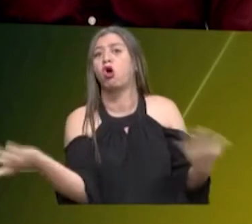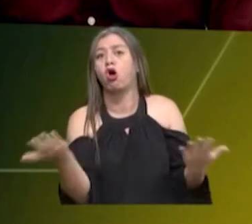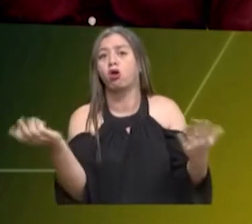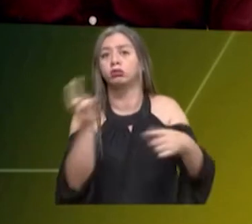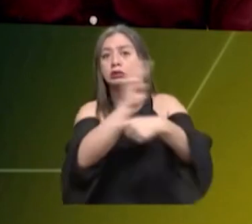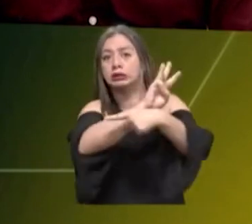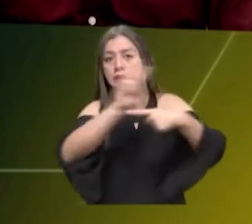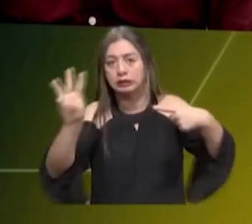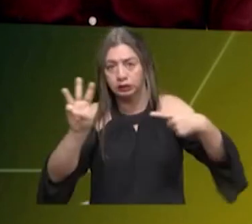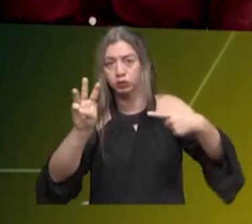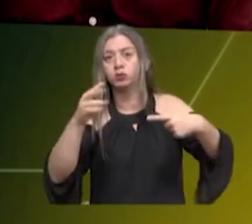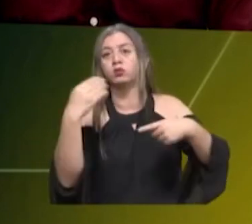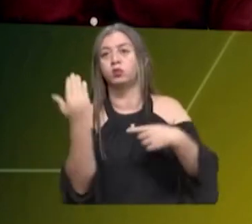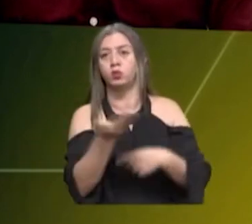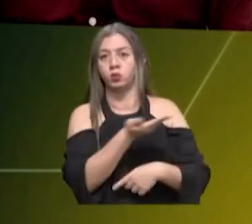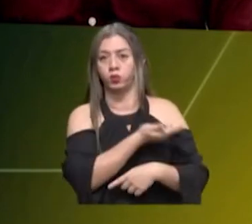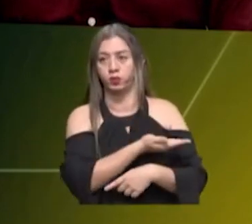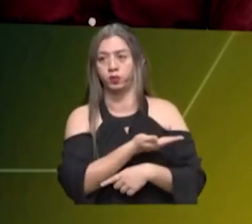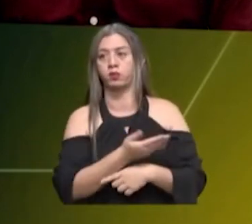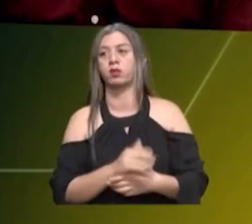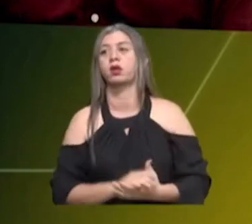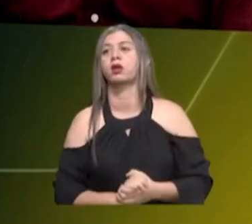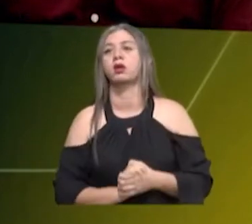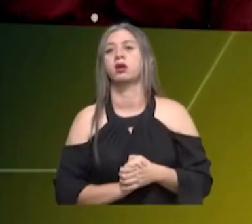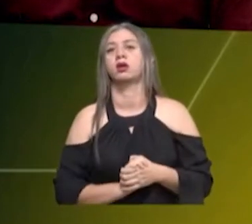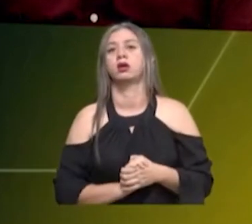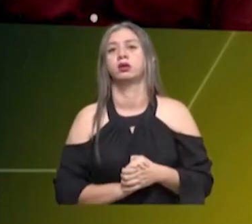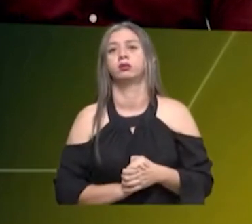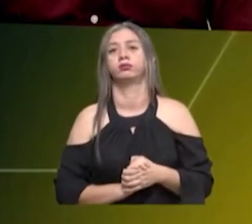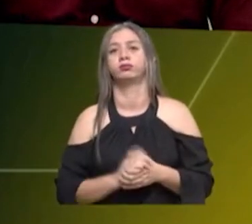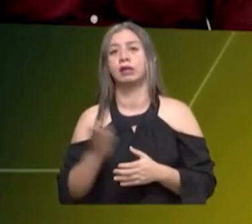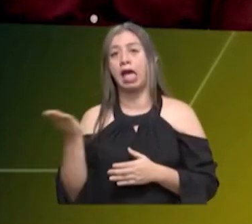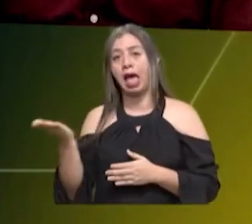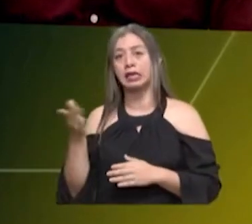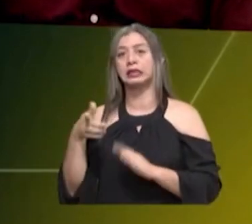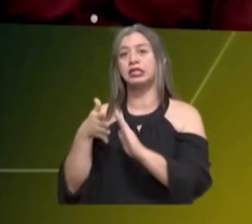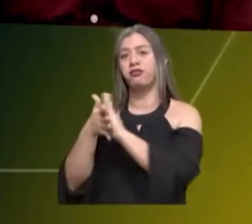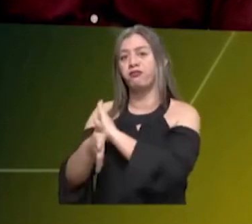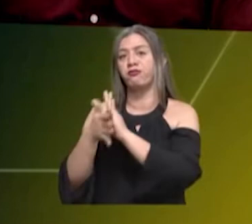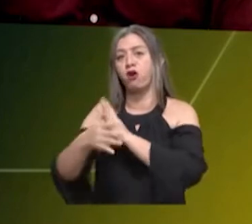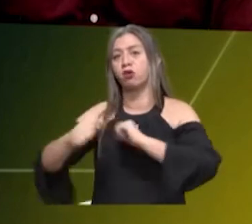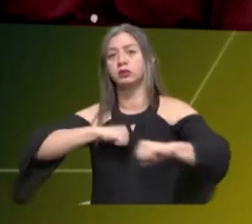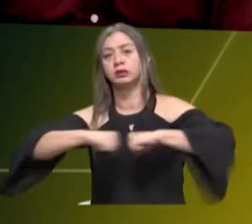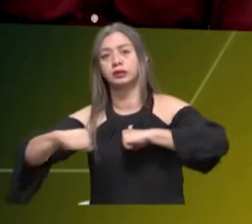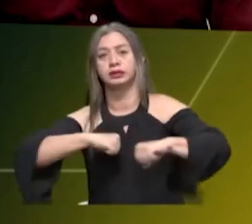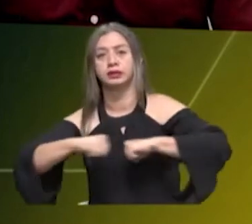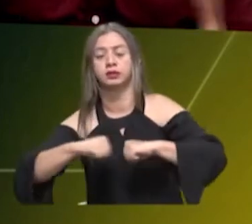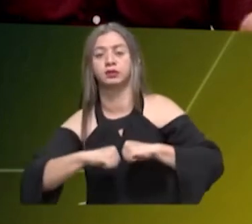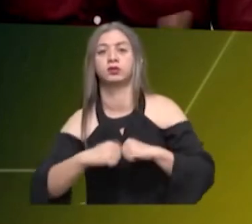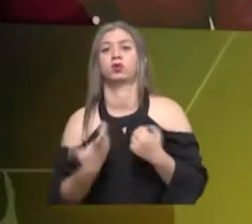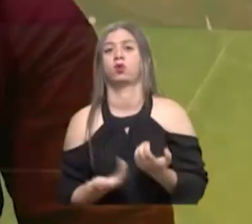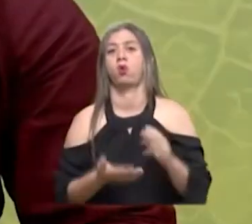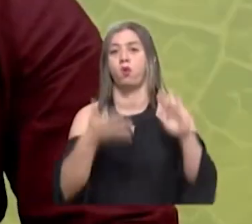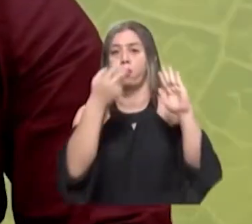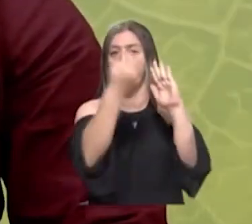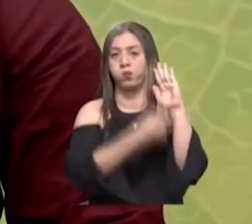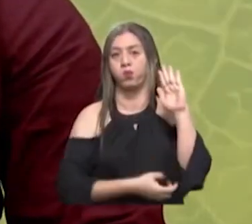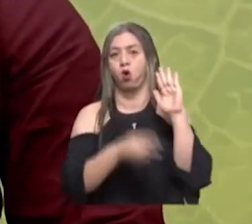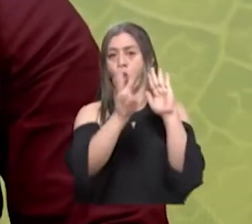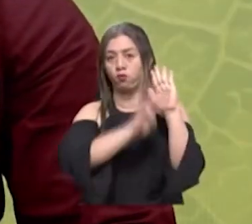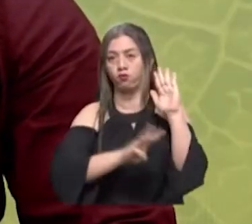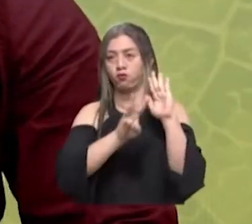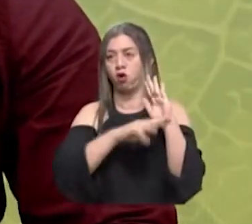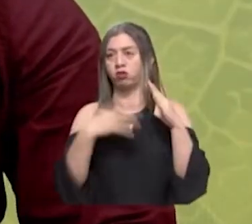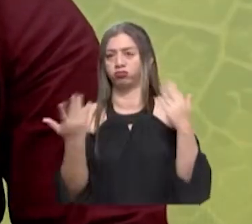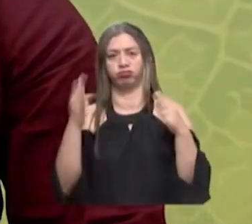corporación, www.cbc.gov.co, informes de gestión, allí va a estar tanto el documento en Word como las matrices que